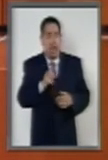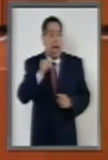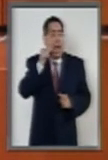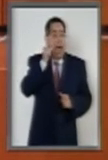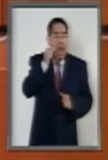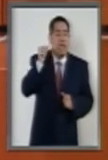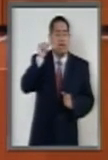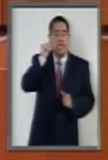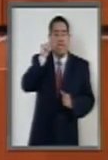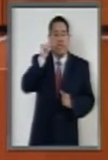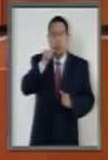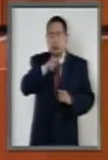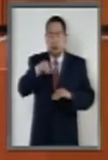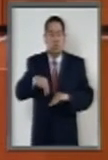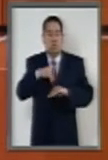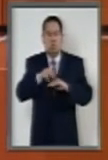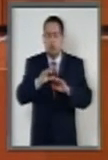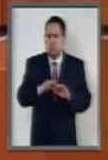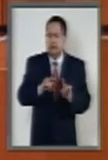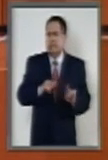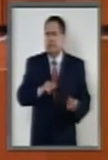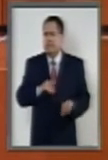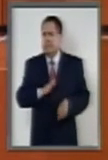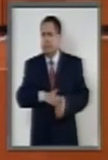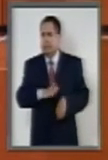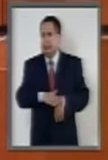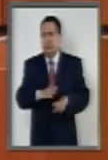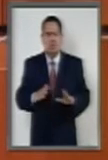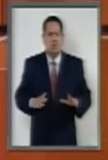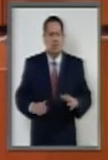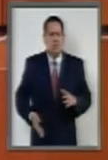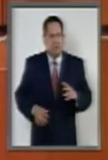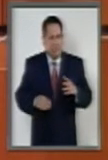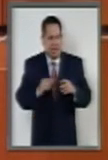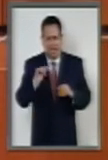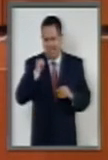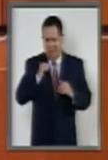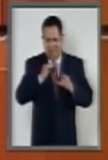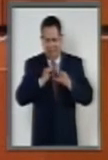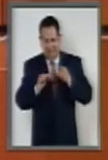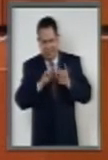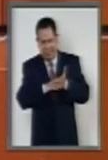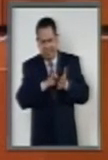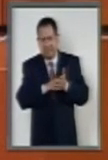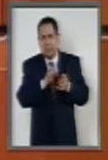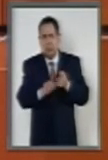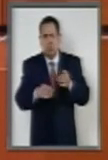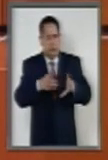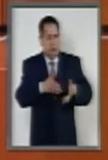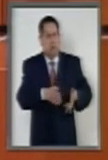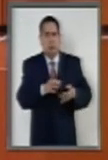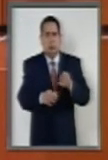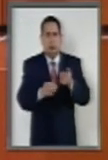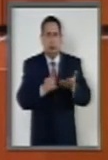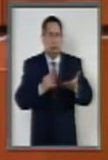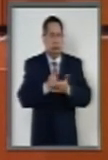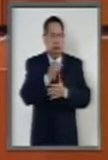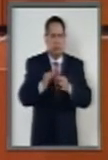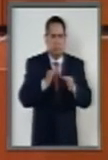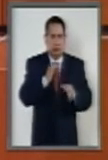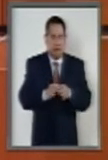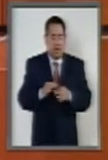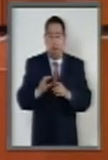ayer fijamos una posición crítica por las últimas modificaciones que sufrió el dictamen en